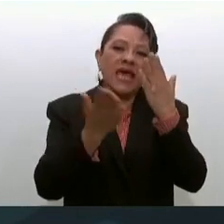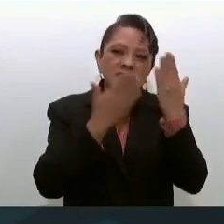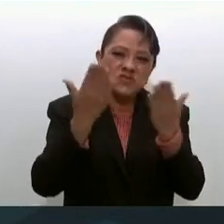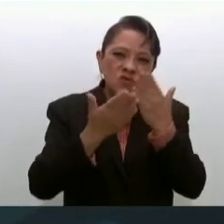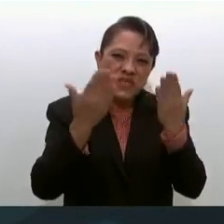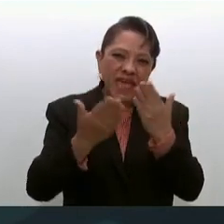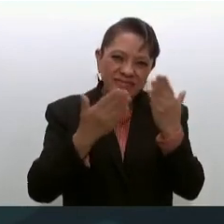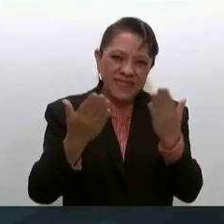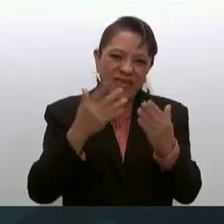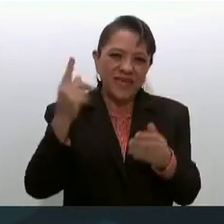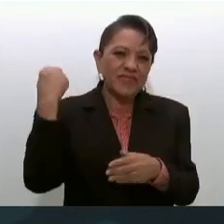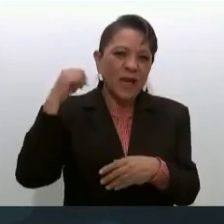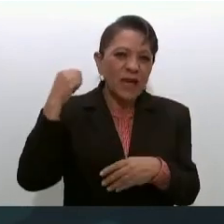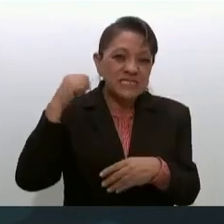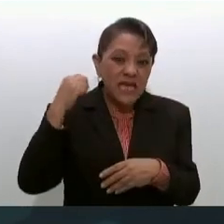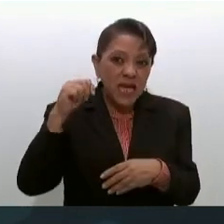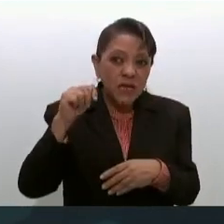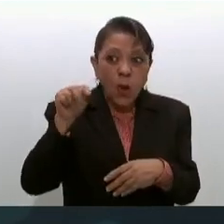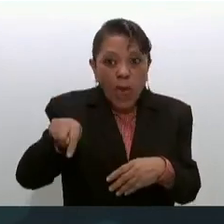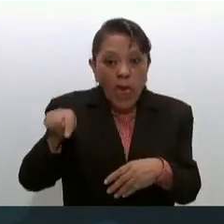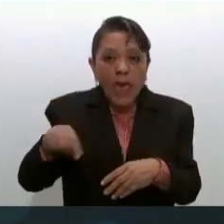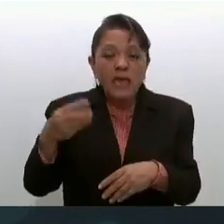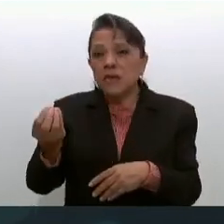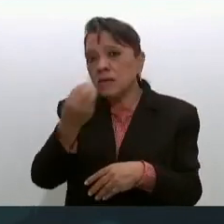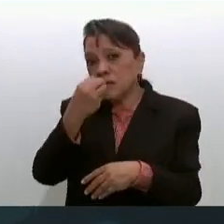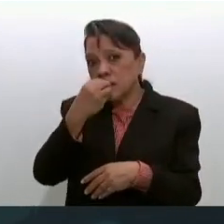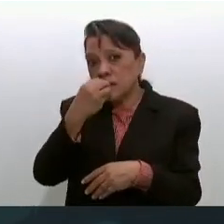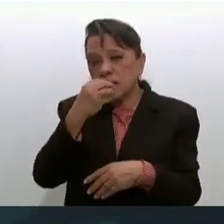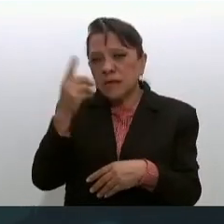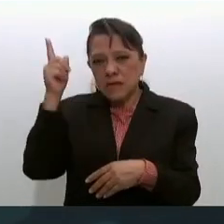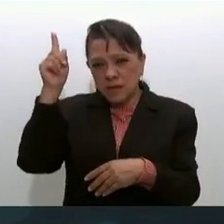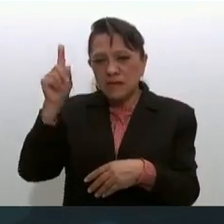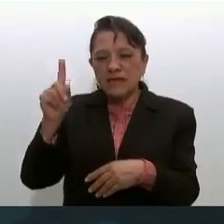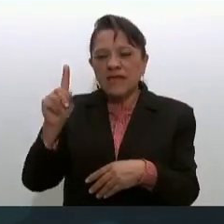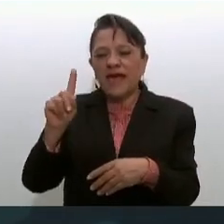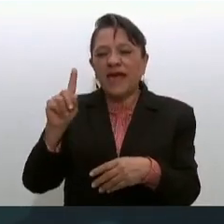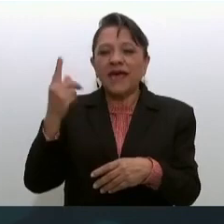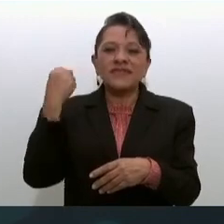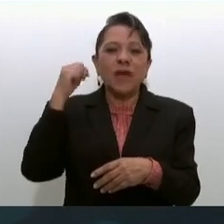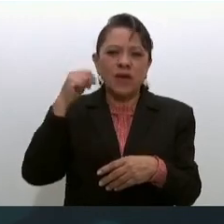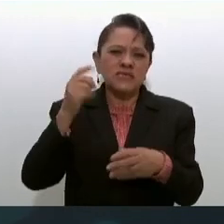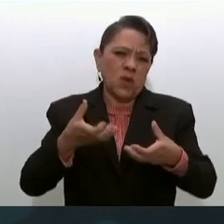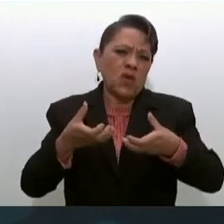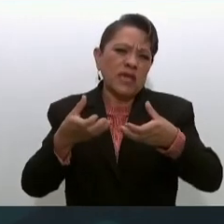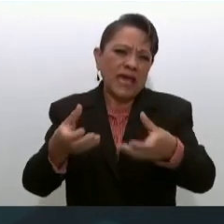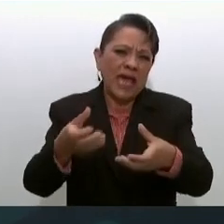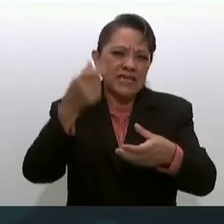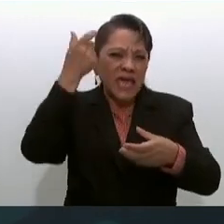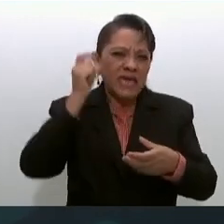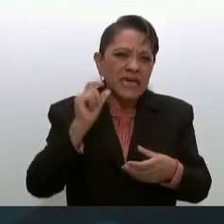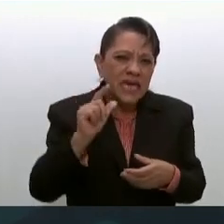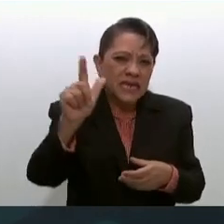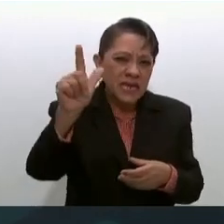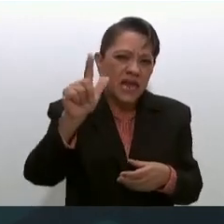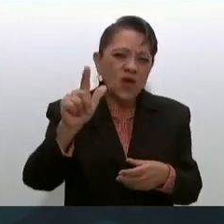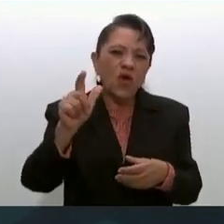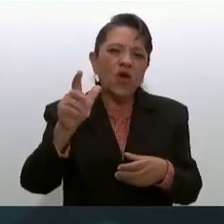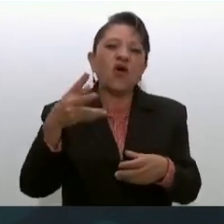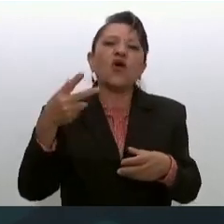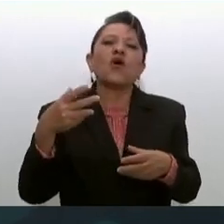en la colonia Guerrero la calle de Violeta y hospedaje entonces